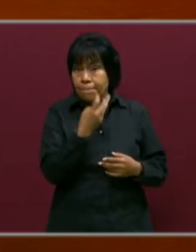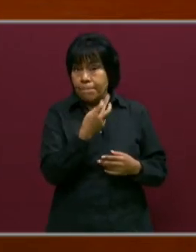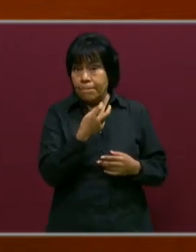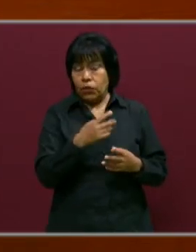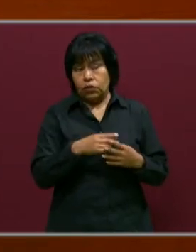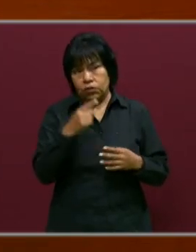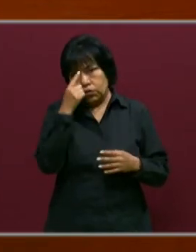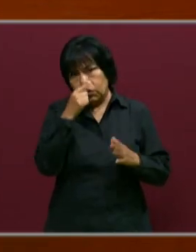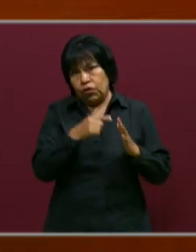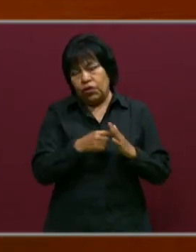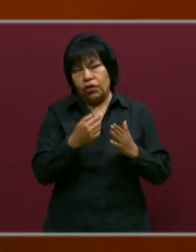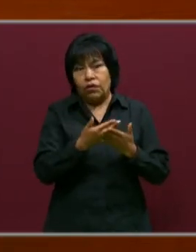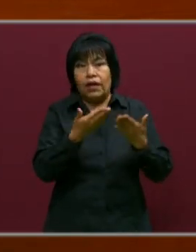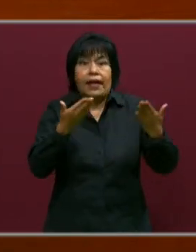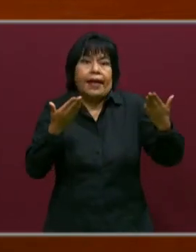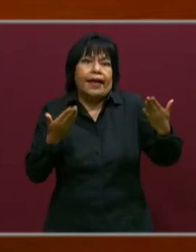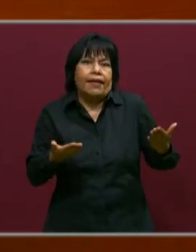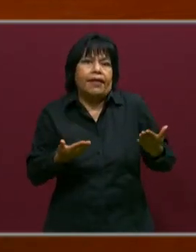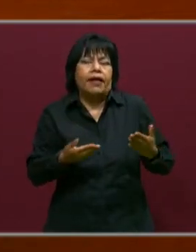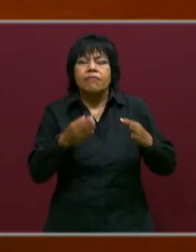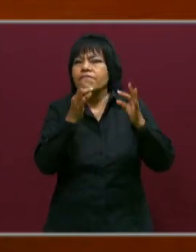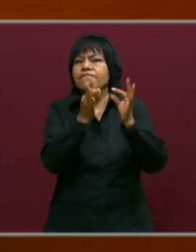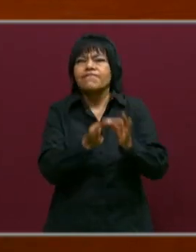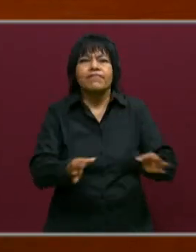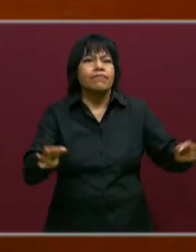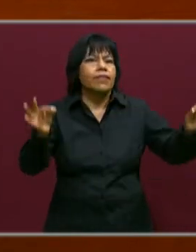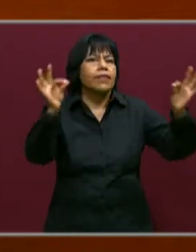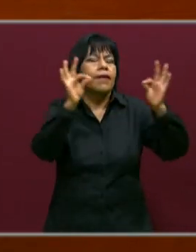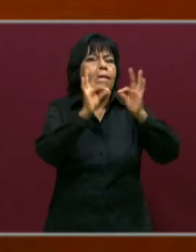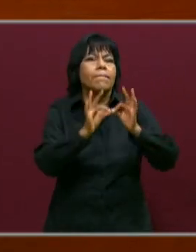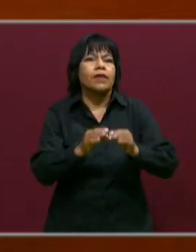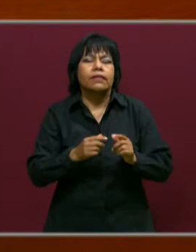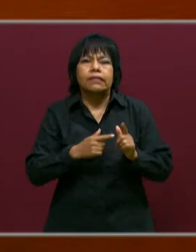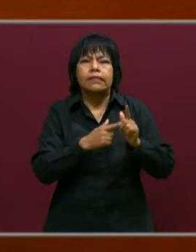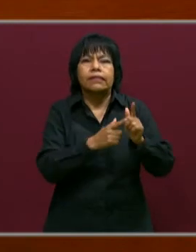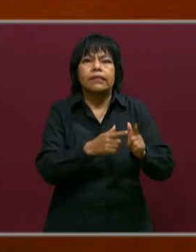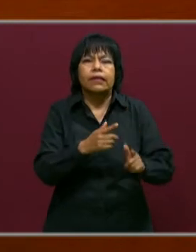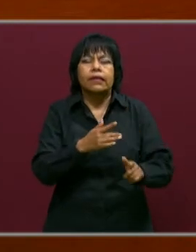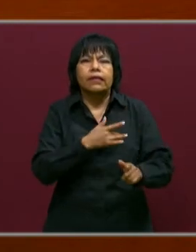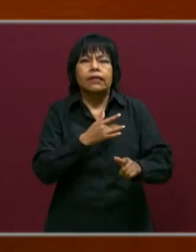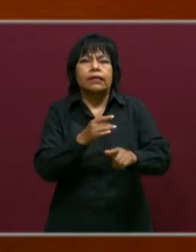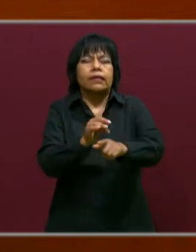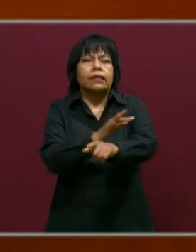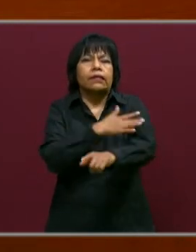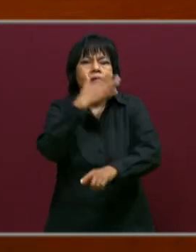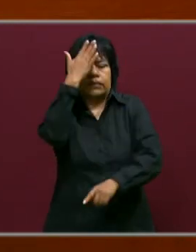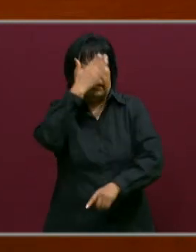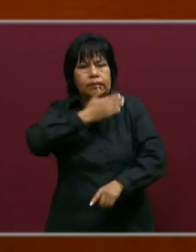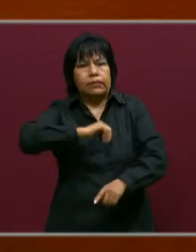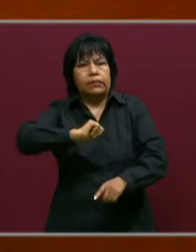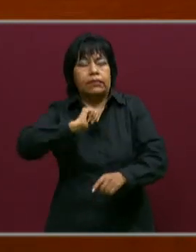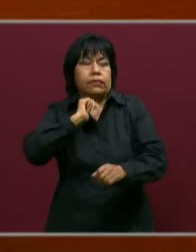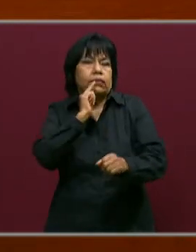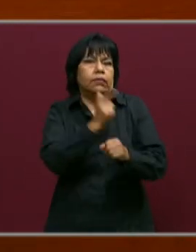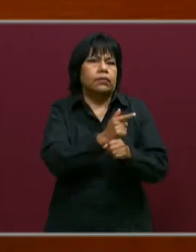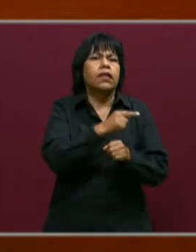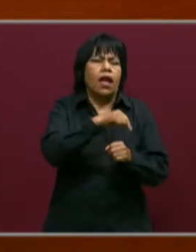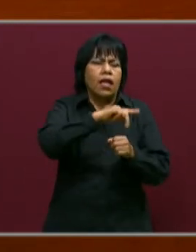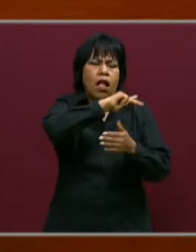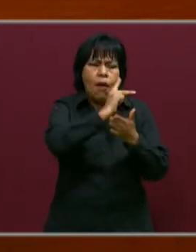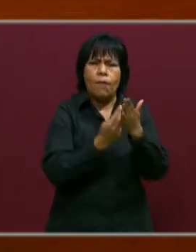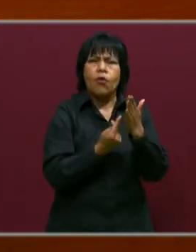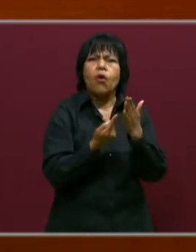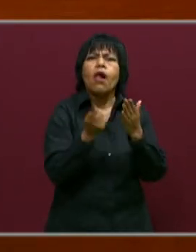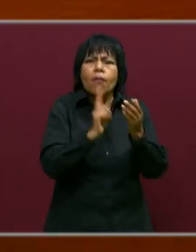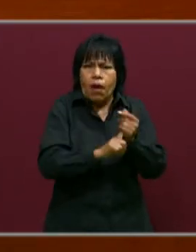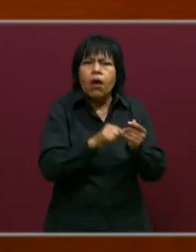creo que en la situación actual es muy importante seguir con este desarrollo socioemocional que además viene marcado en los planes y programas